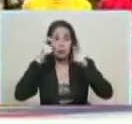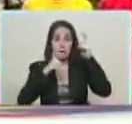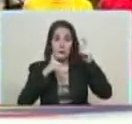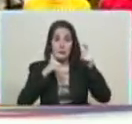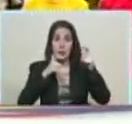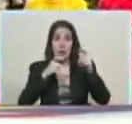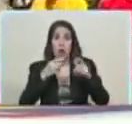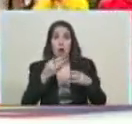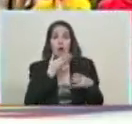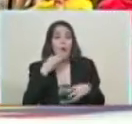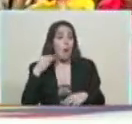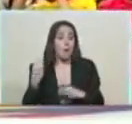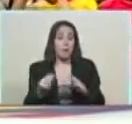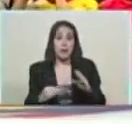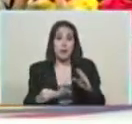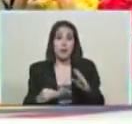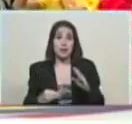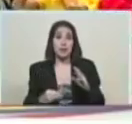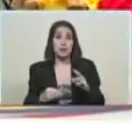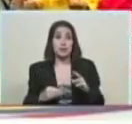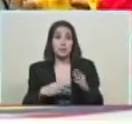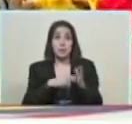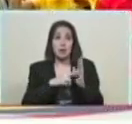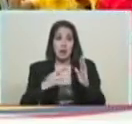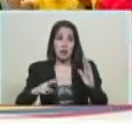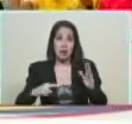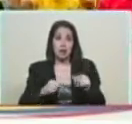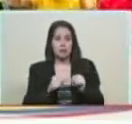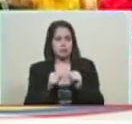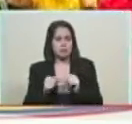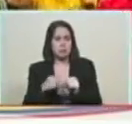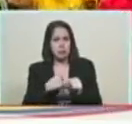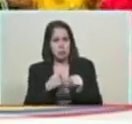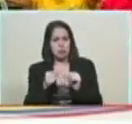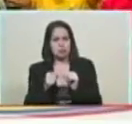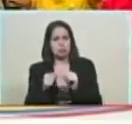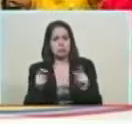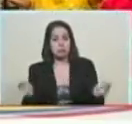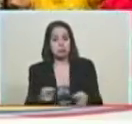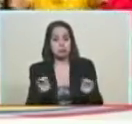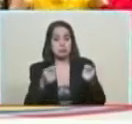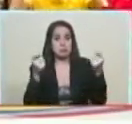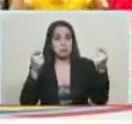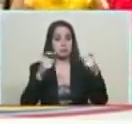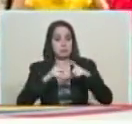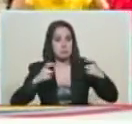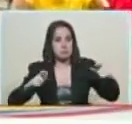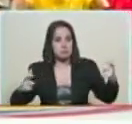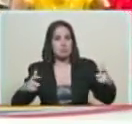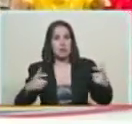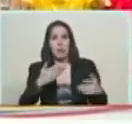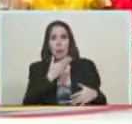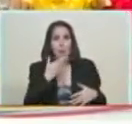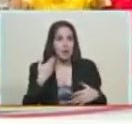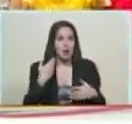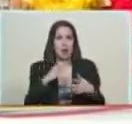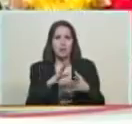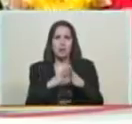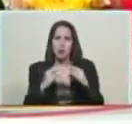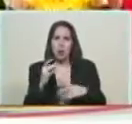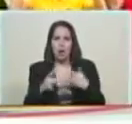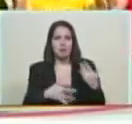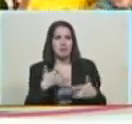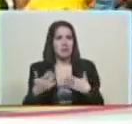jóvenes recreadores. Y yo lo he ido continuando y expandiendo. Y además hemos ido perfeccionando, mejorando toda la